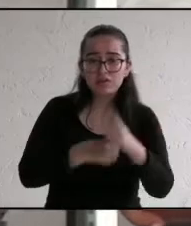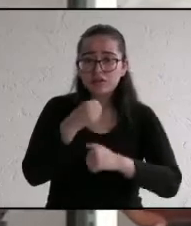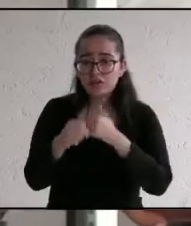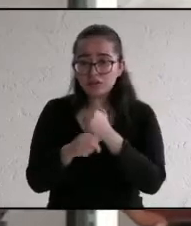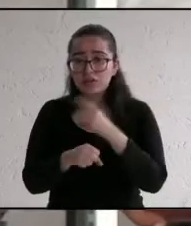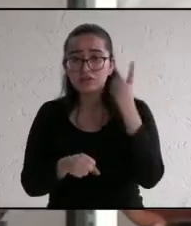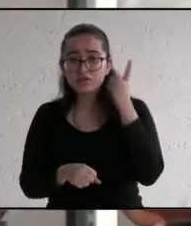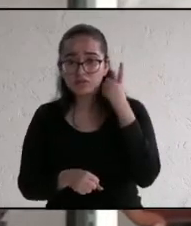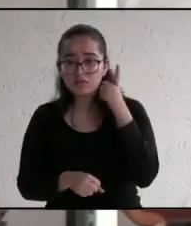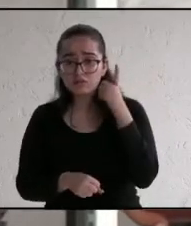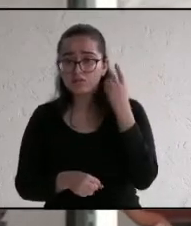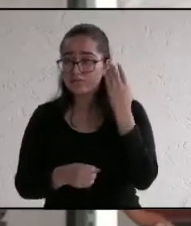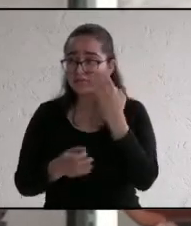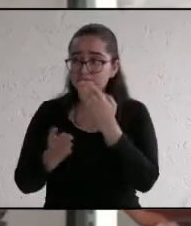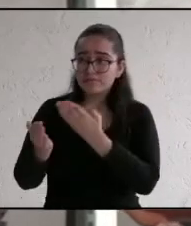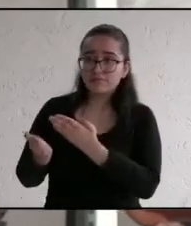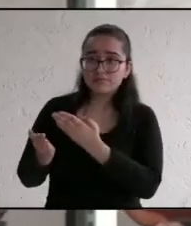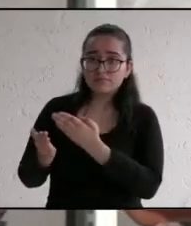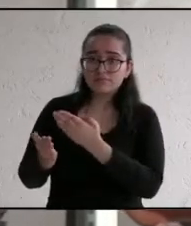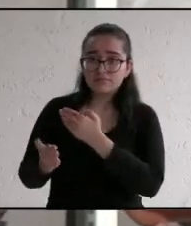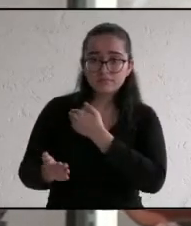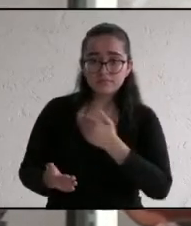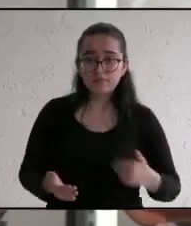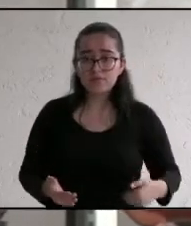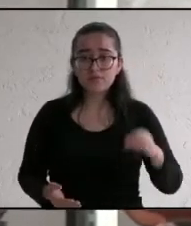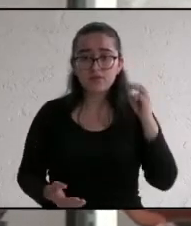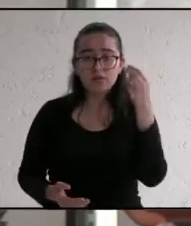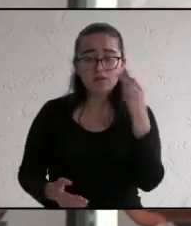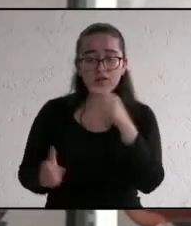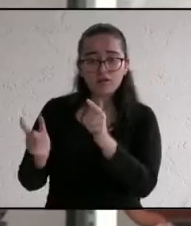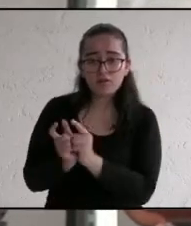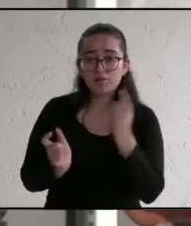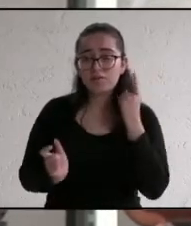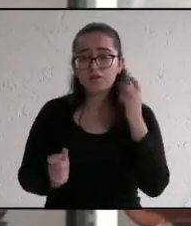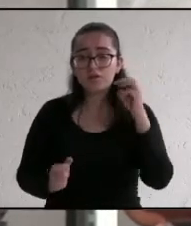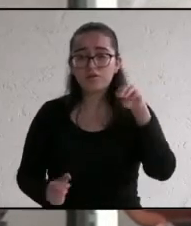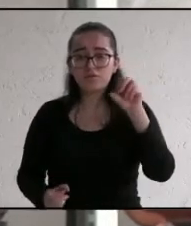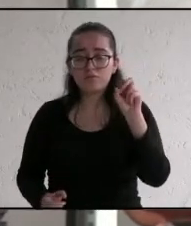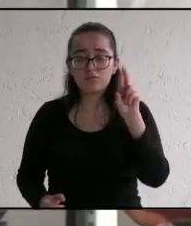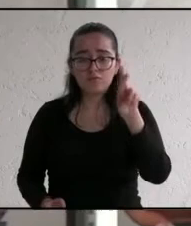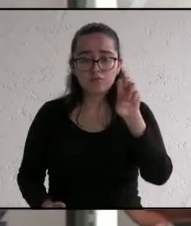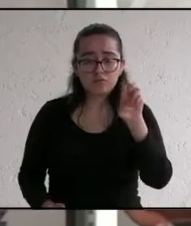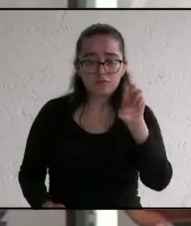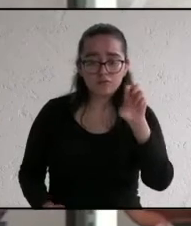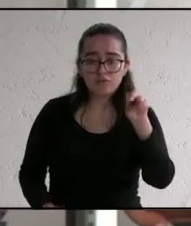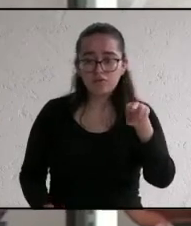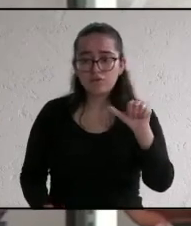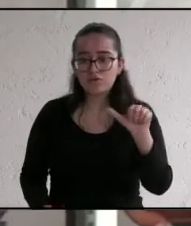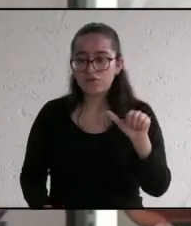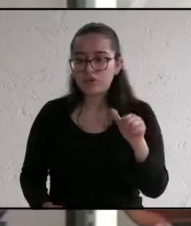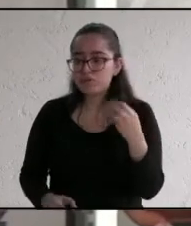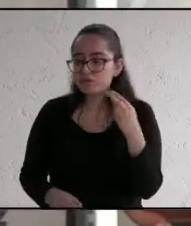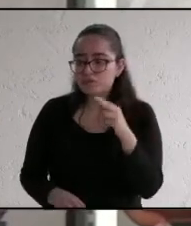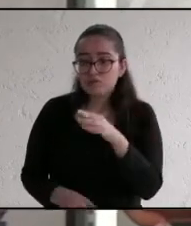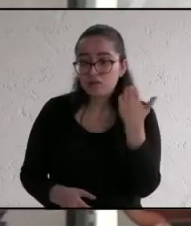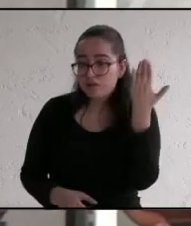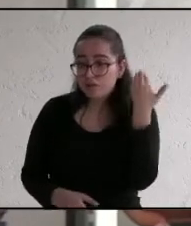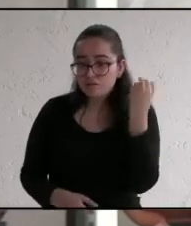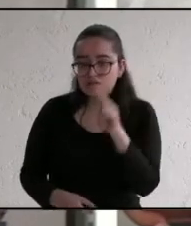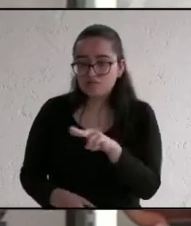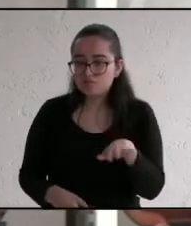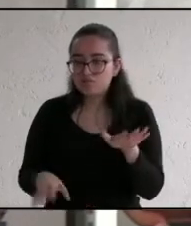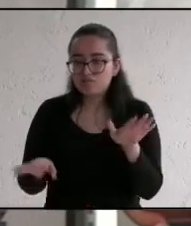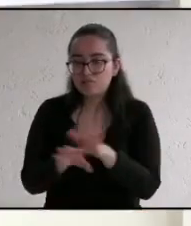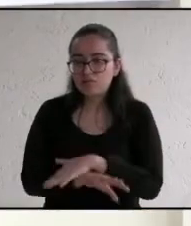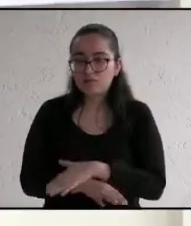diputada que está aquí como candidata de Morena y con la Comisión de Turismo nunca llevó a cabo su trabajo en Actopan.